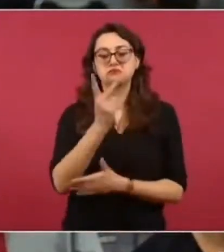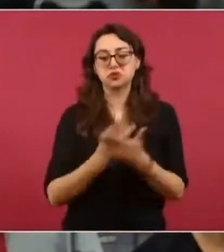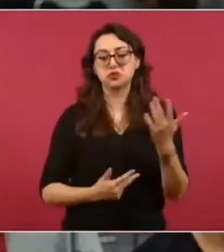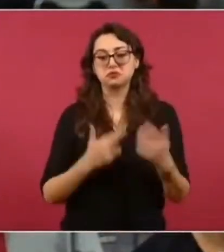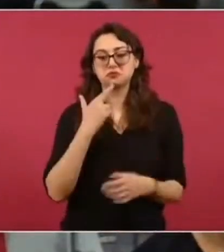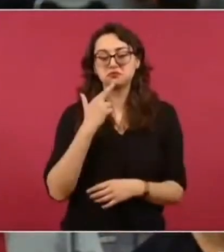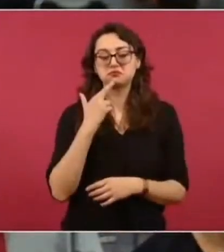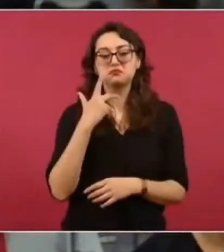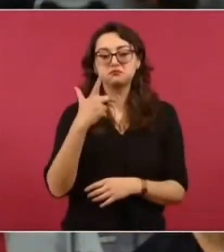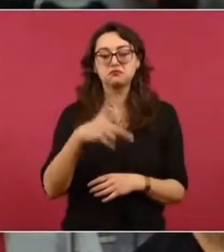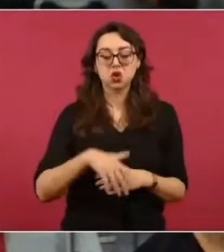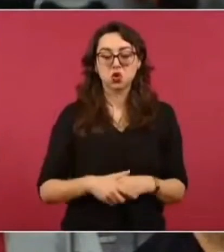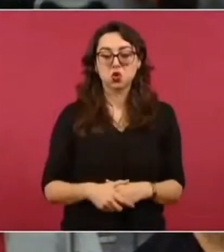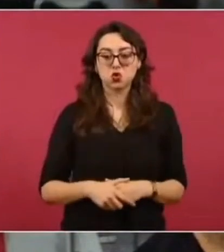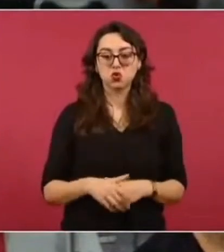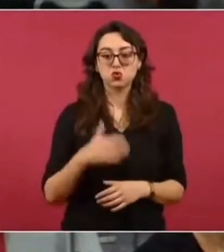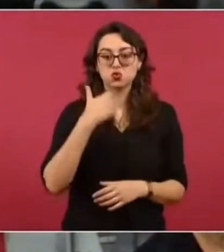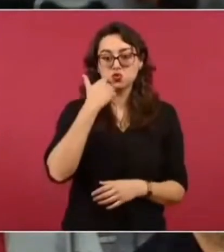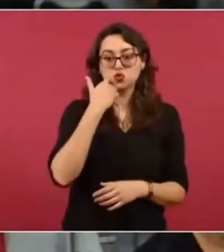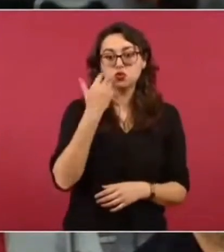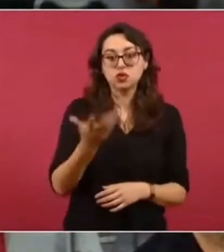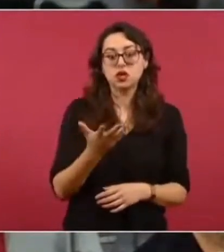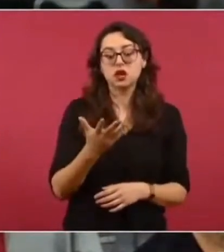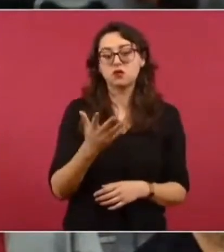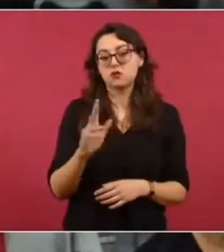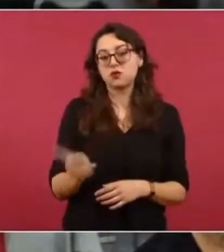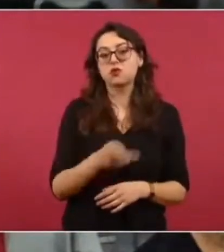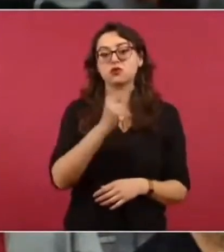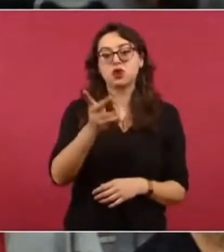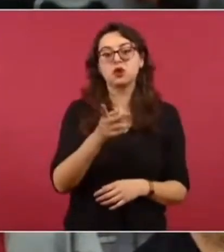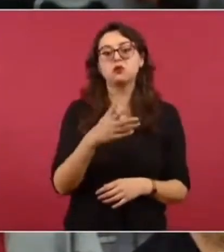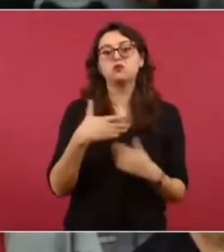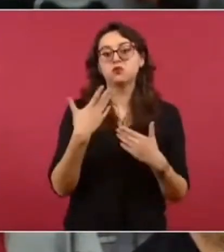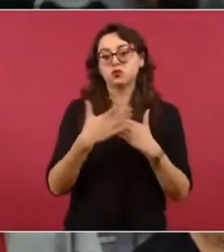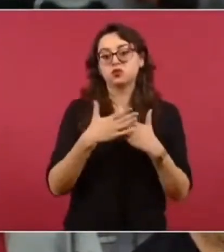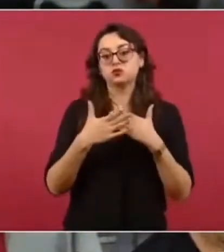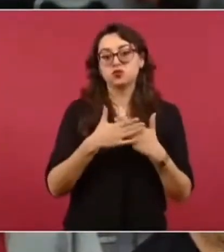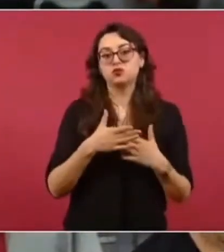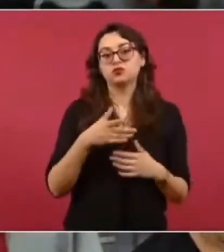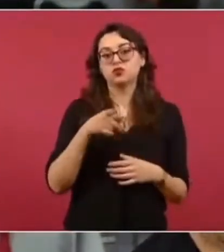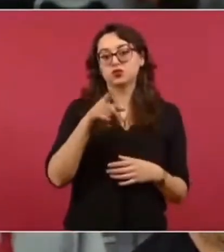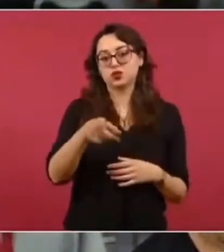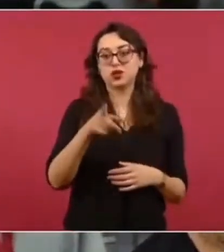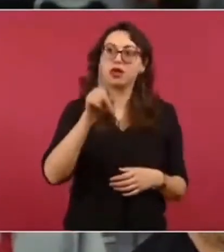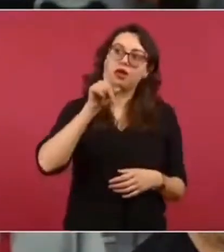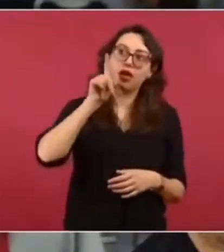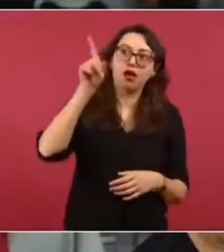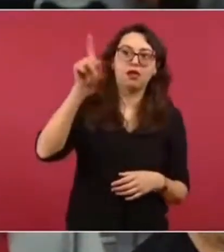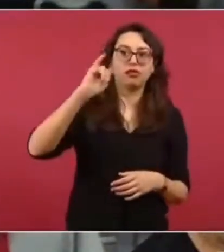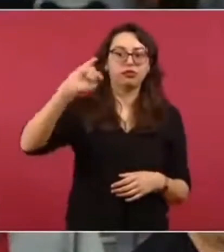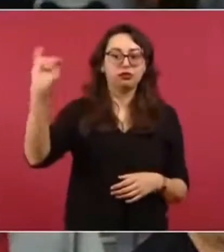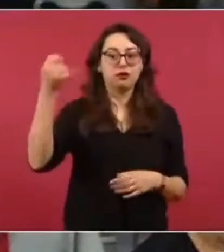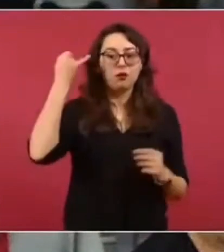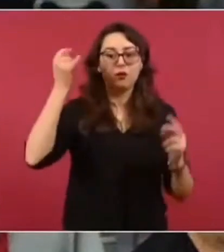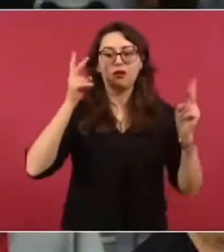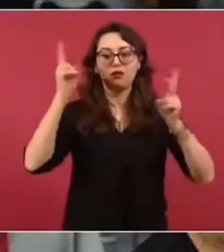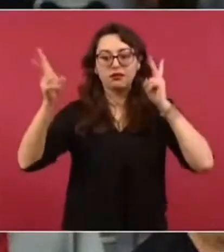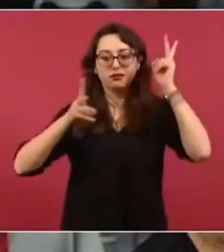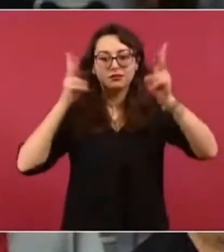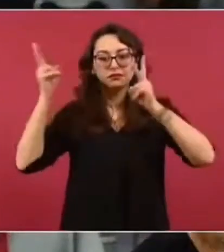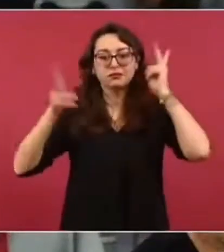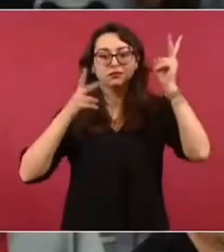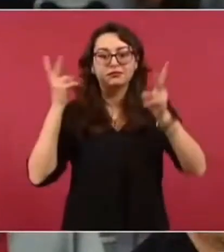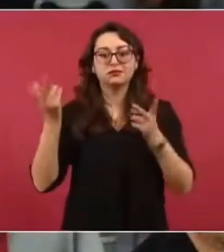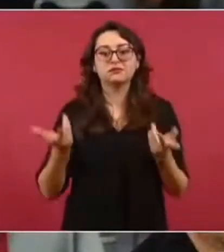y la pregunta va a direccionar porque usted va a visitar muy pronto por allá Tijuana, donde, bueno, ahí la gente, usted ve cómo lo recibe de esa manera tan